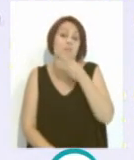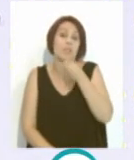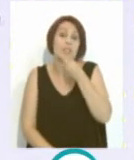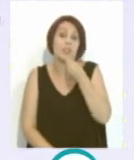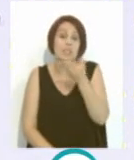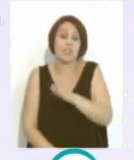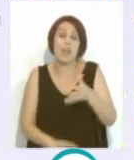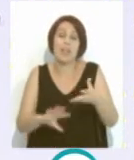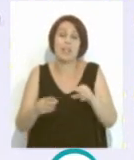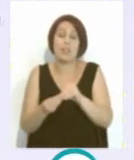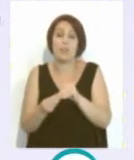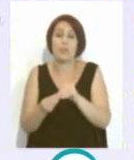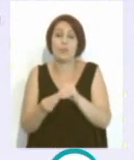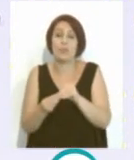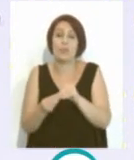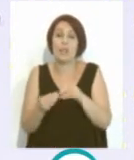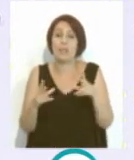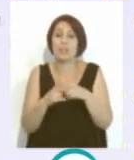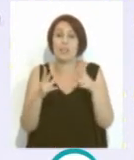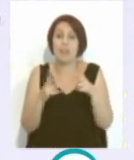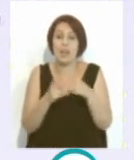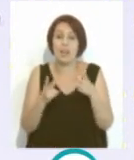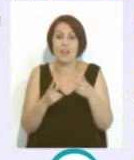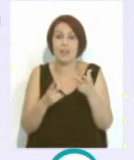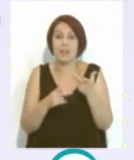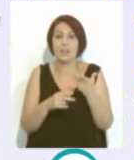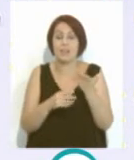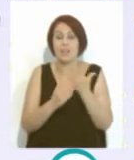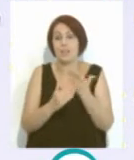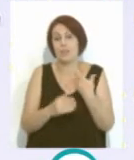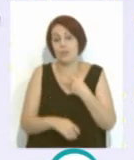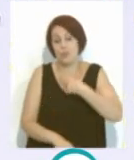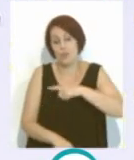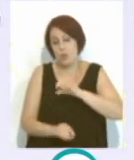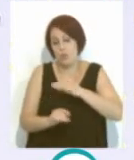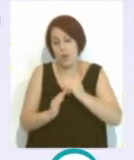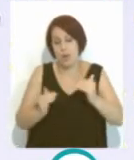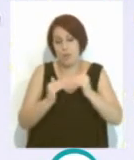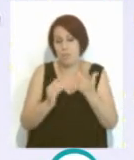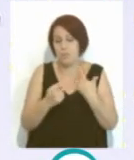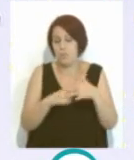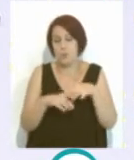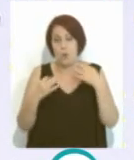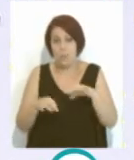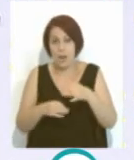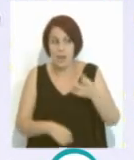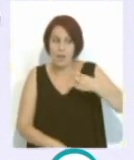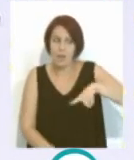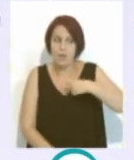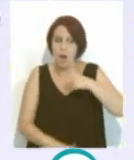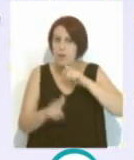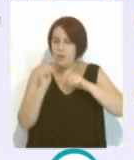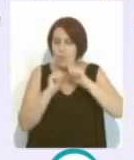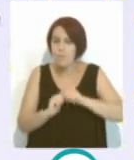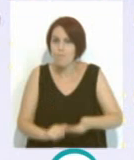que estos niños se vayan adaptando a la sociedad, digamos, igual que lo hacemos nosotros, con la normalidad, ellos incluso le ponen hasta más